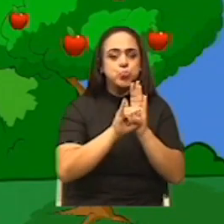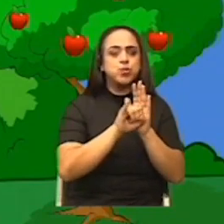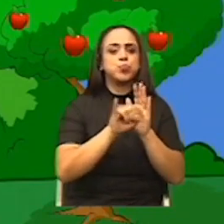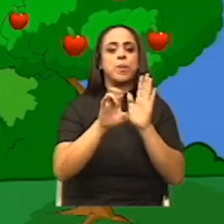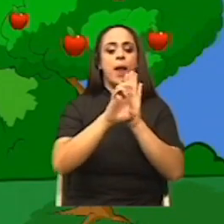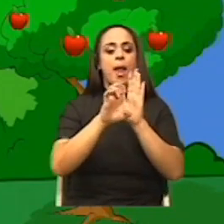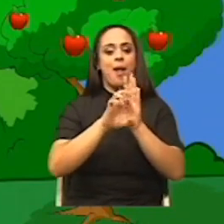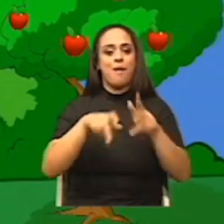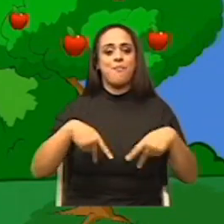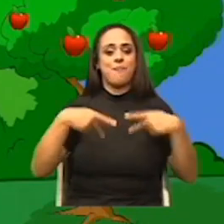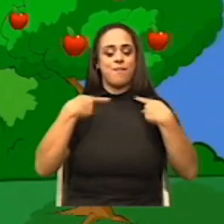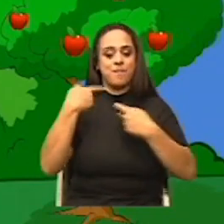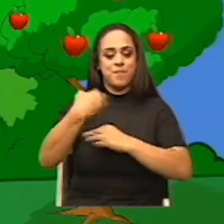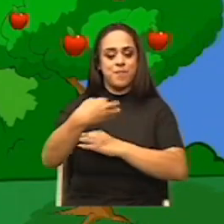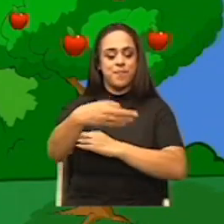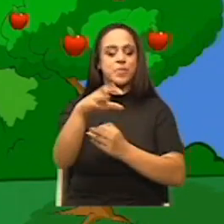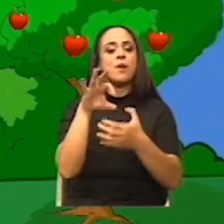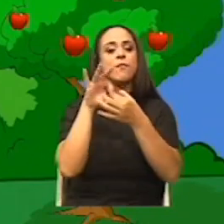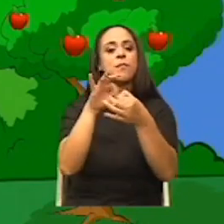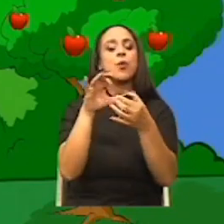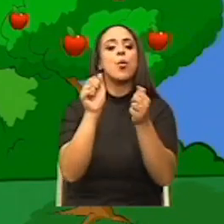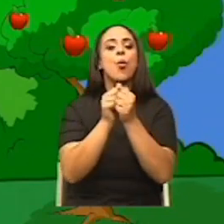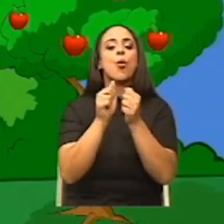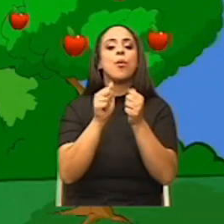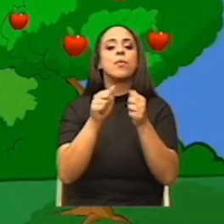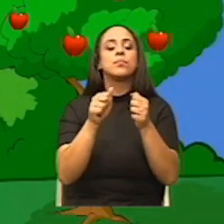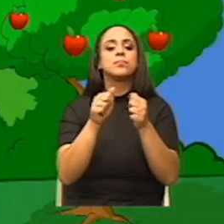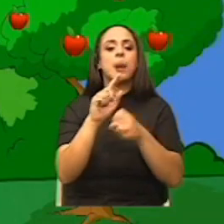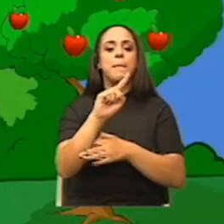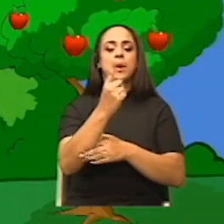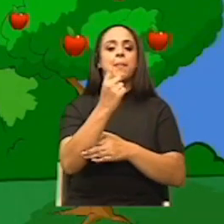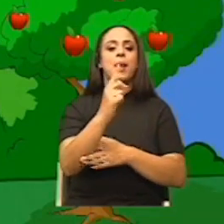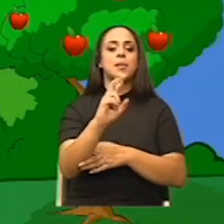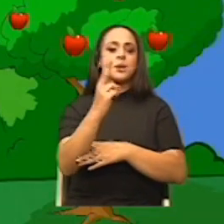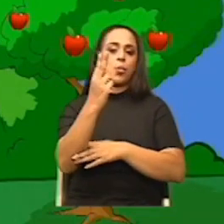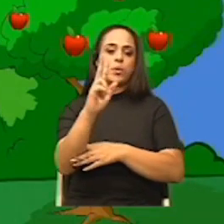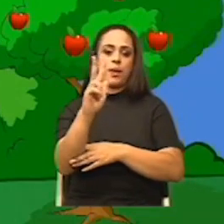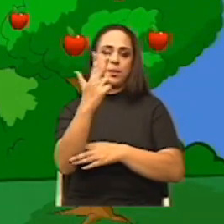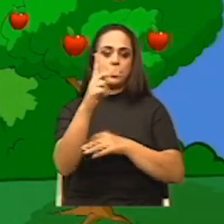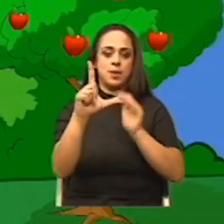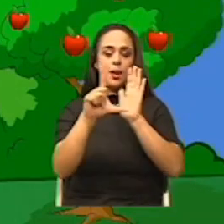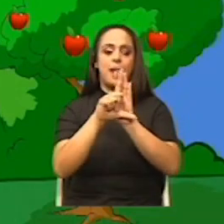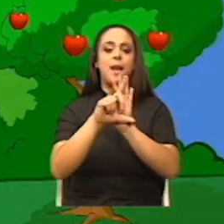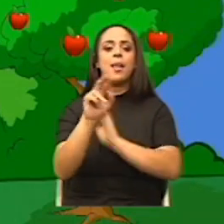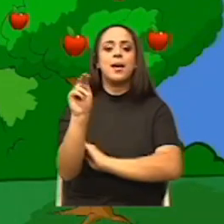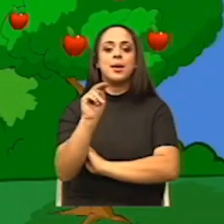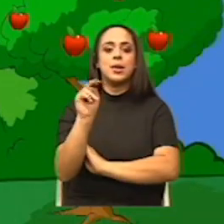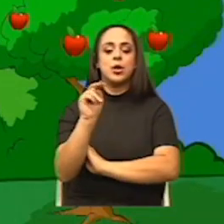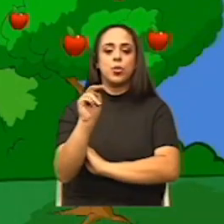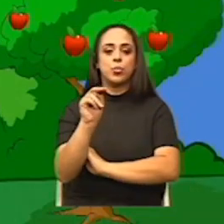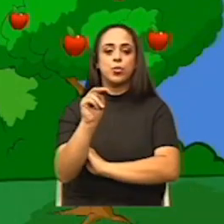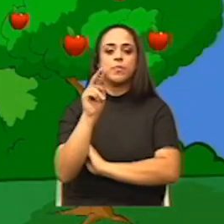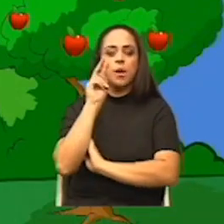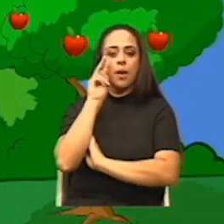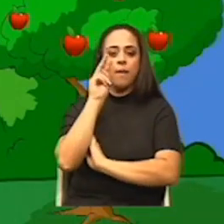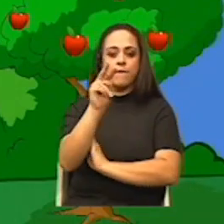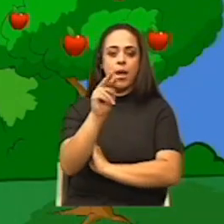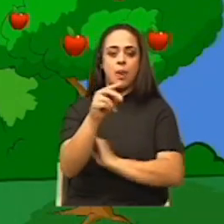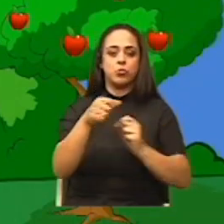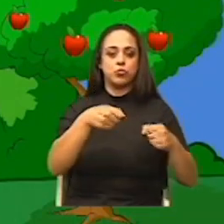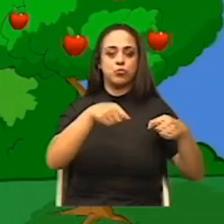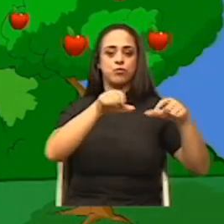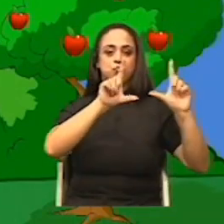cotidiana relacionados con la primera, segunda y tercera ley de Newton. Así que, veamos la siguiente imagen.